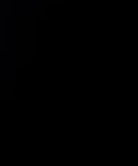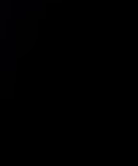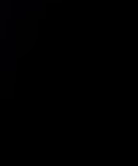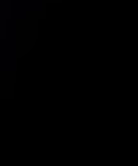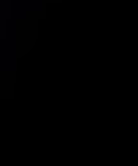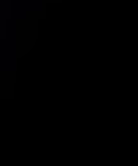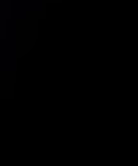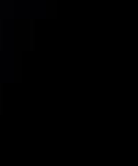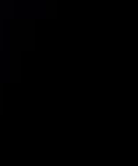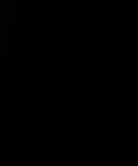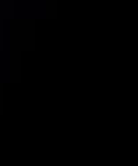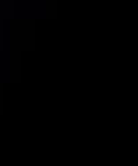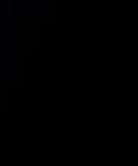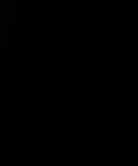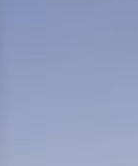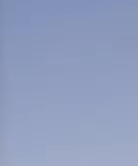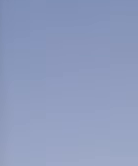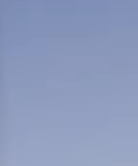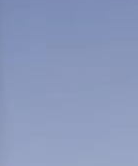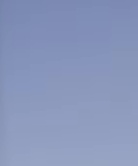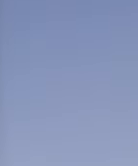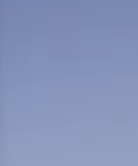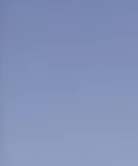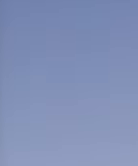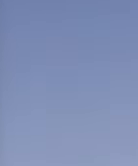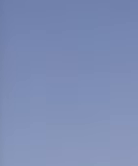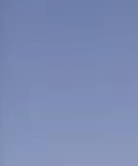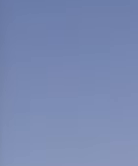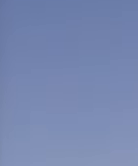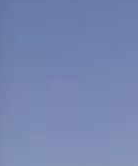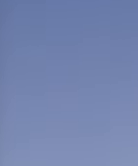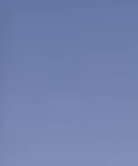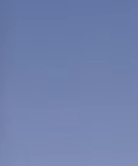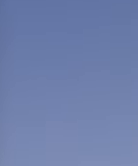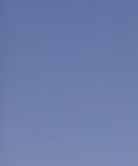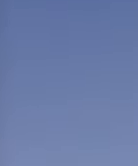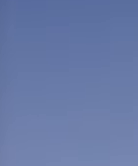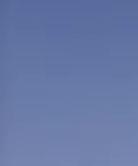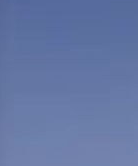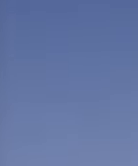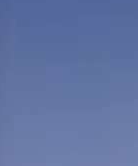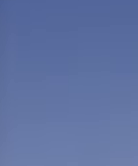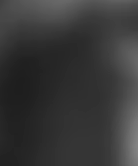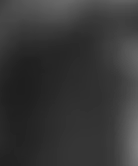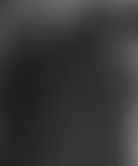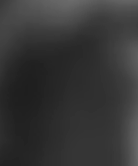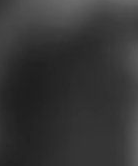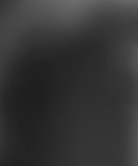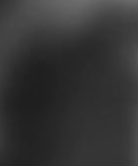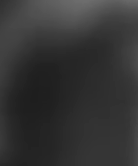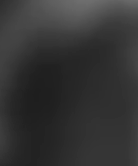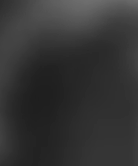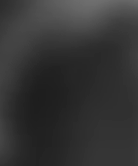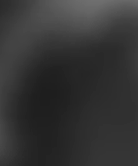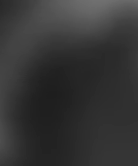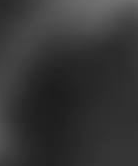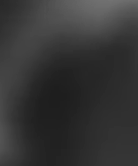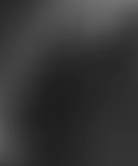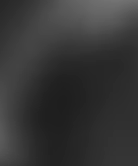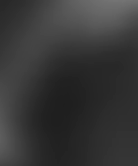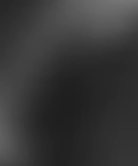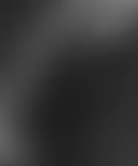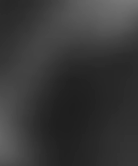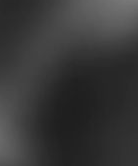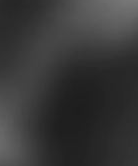simultáneamente con George Herbic por lo que actualmente se les llama Objeto Herbic Arrow fue un verdadero cazador de